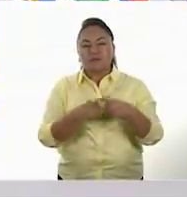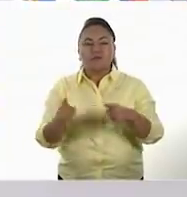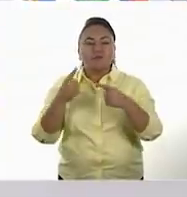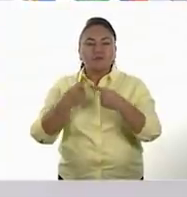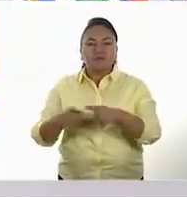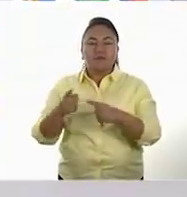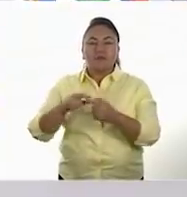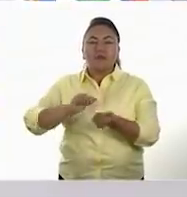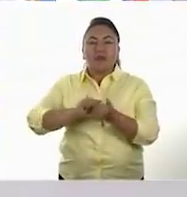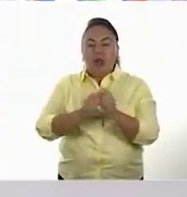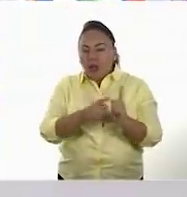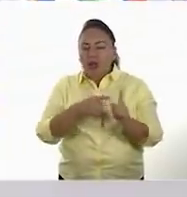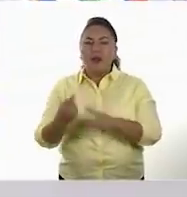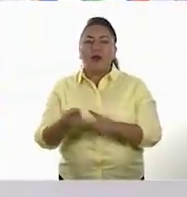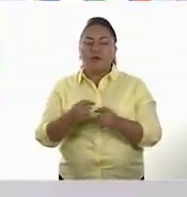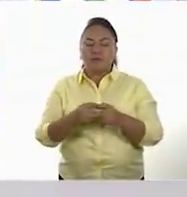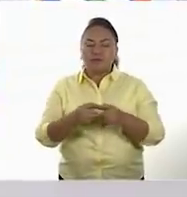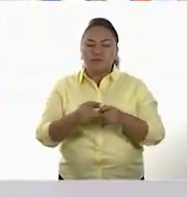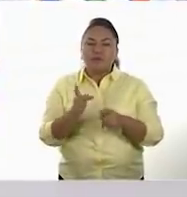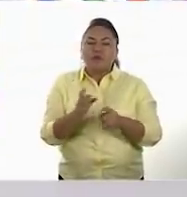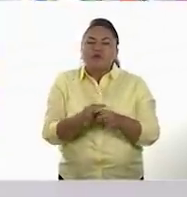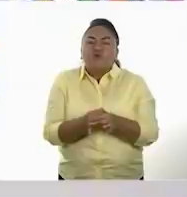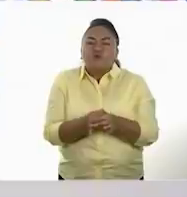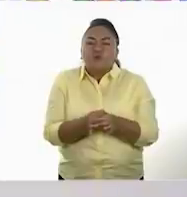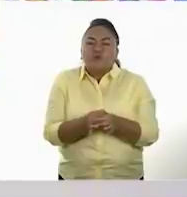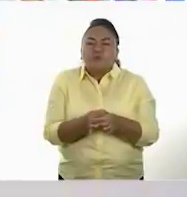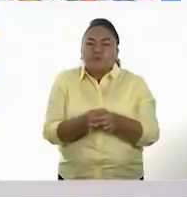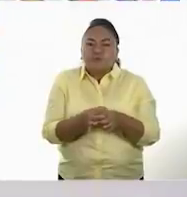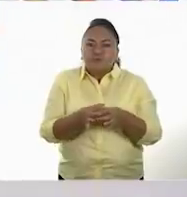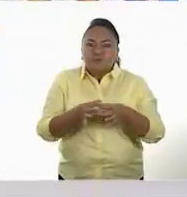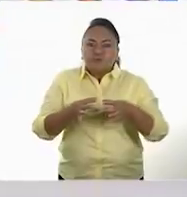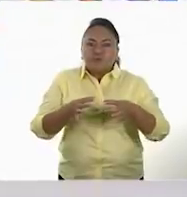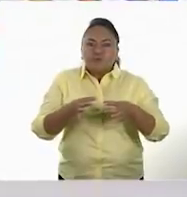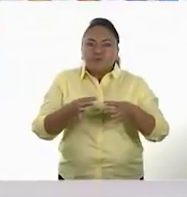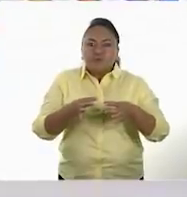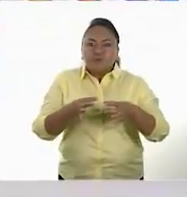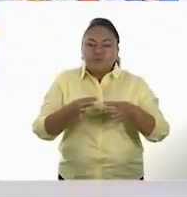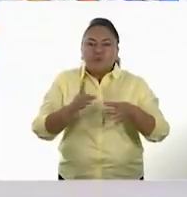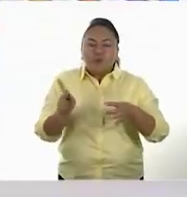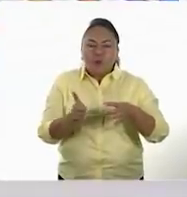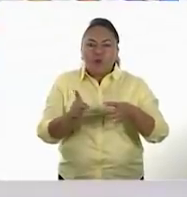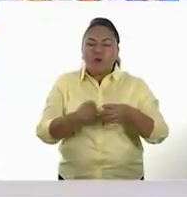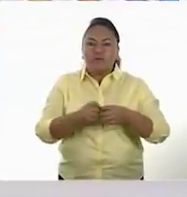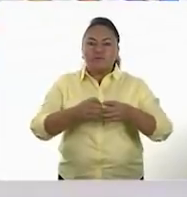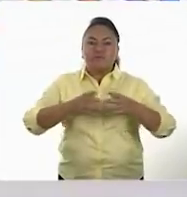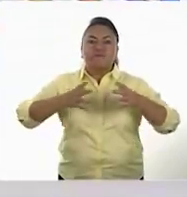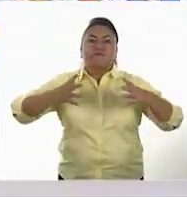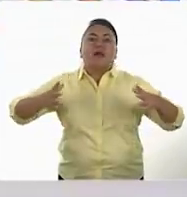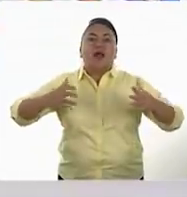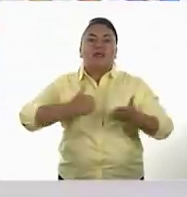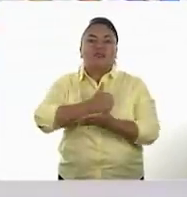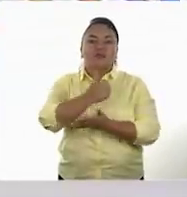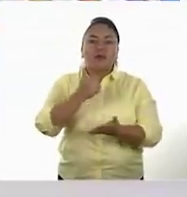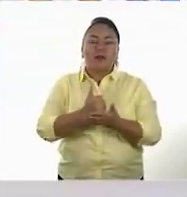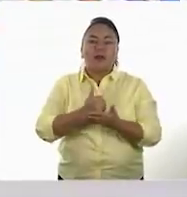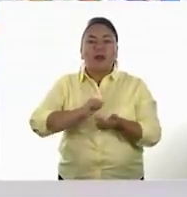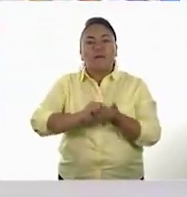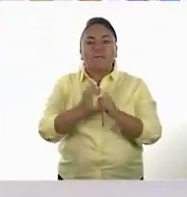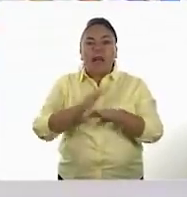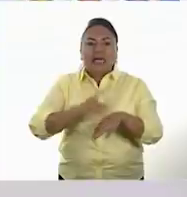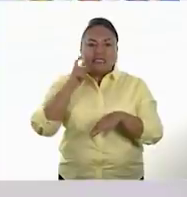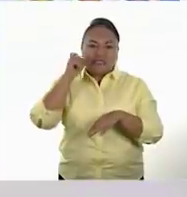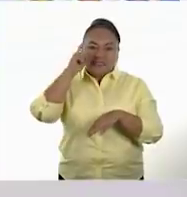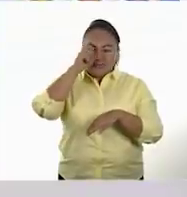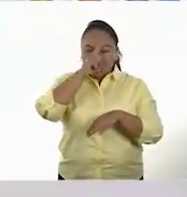pasaron a ser poblados y después ciudades más complejas con una jerarquización todavía también más compleja. Esto también